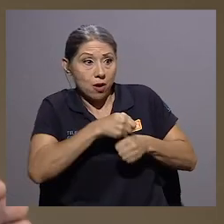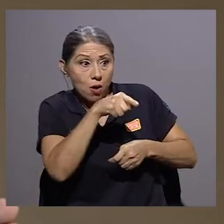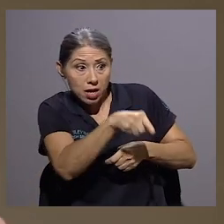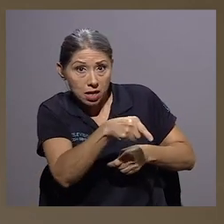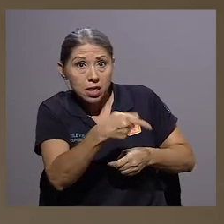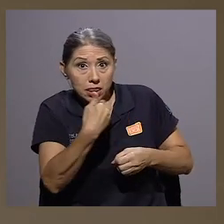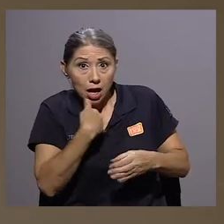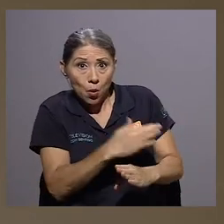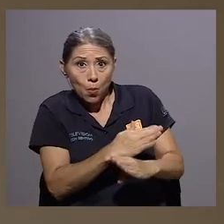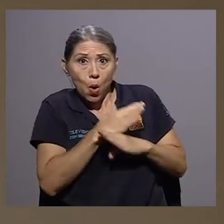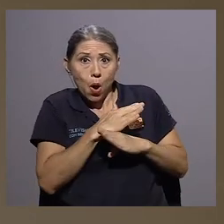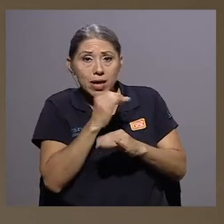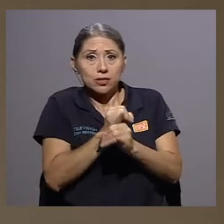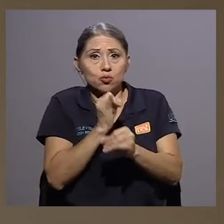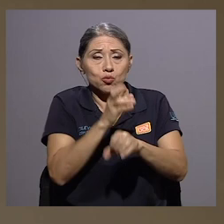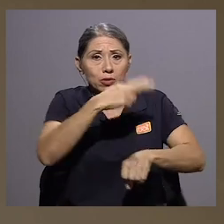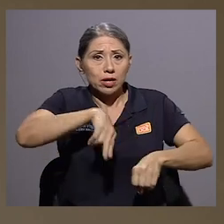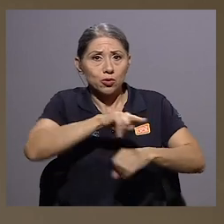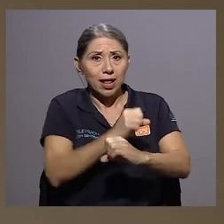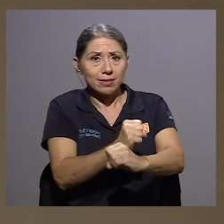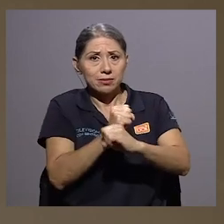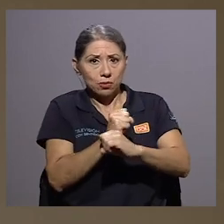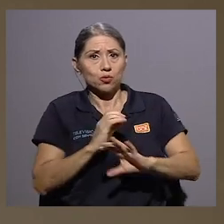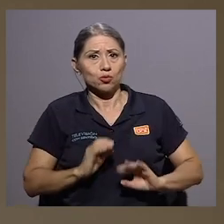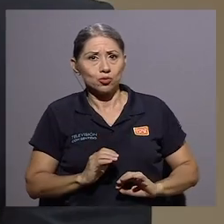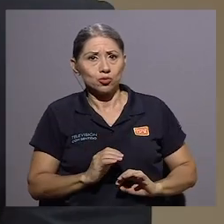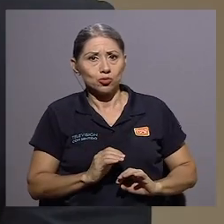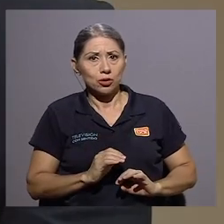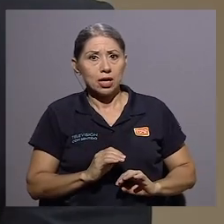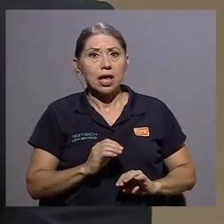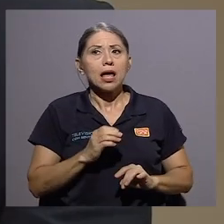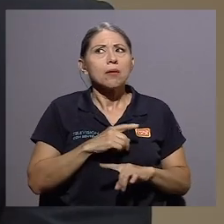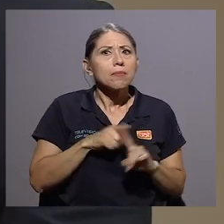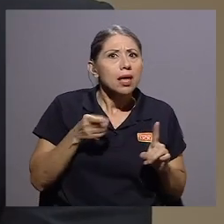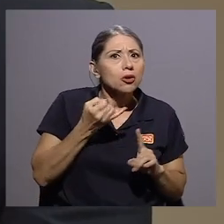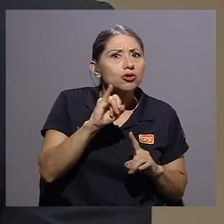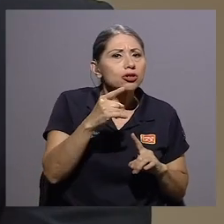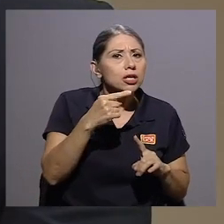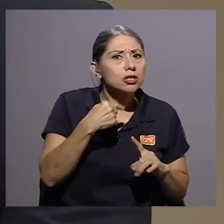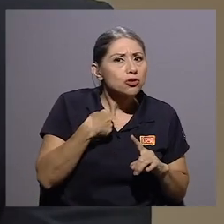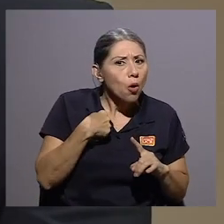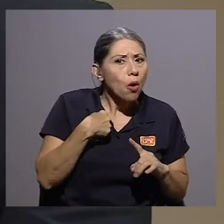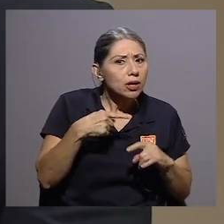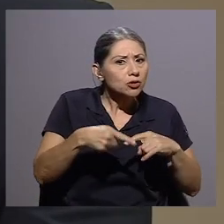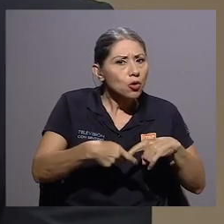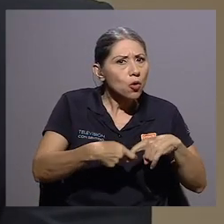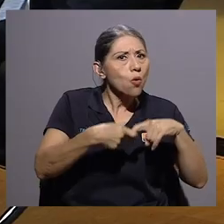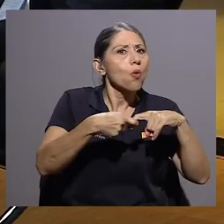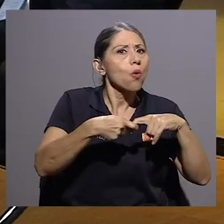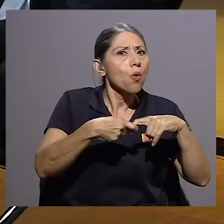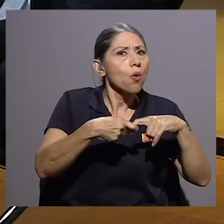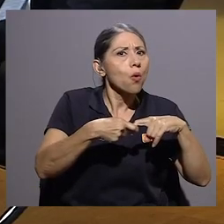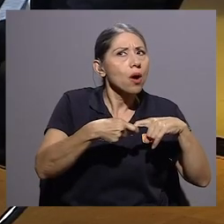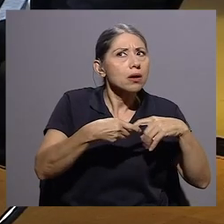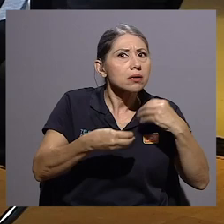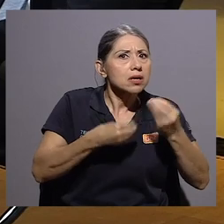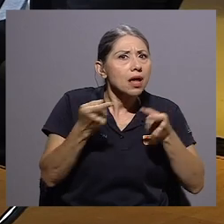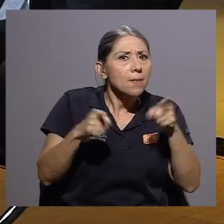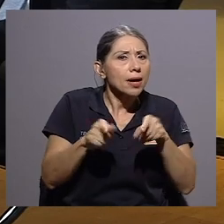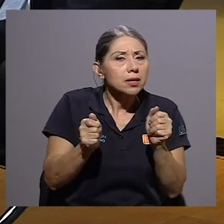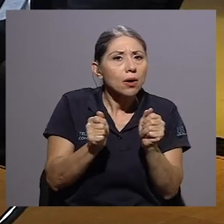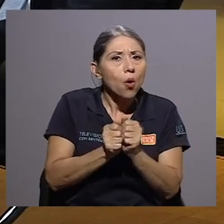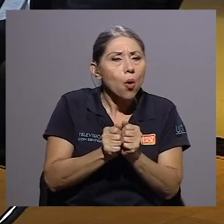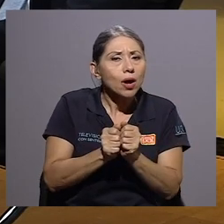esa empresa, tengo una cobertura del Instituto Nacional de Seguros. ¿Qué va a suceder? En el caso de que estoy suspendido, ¿entraría a